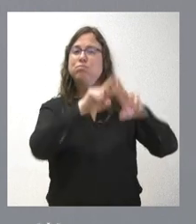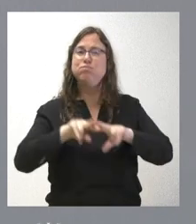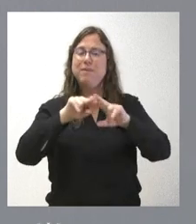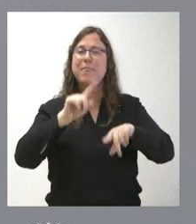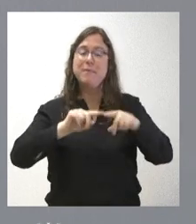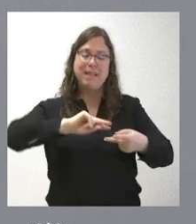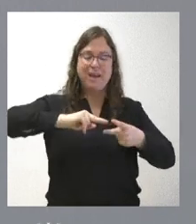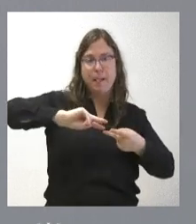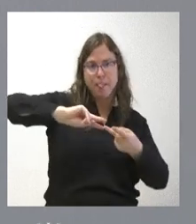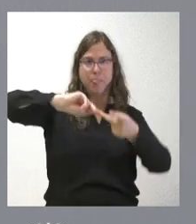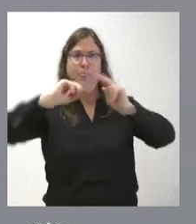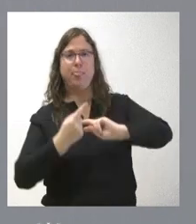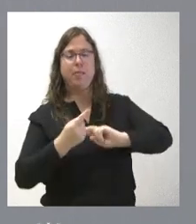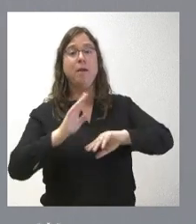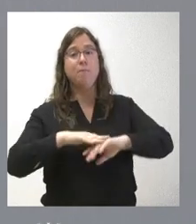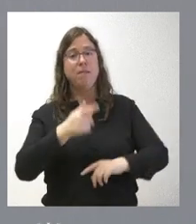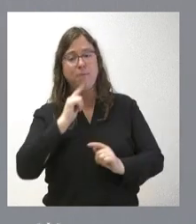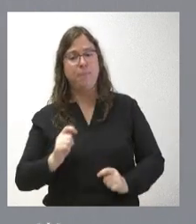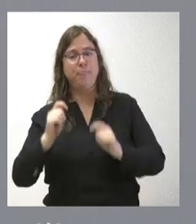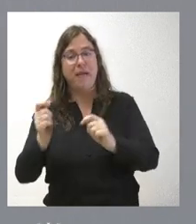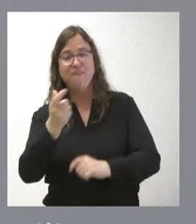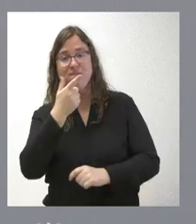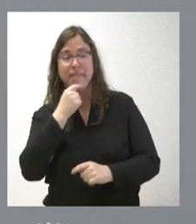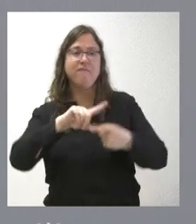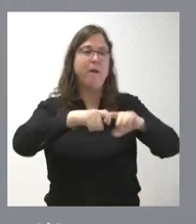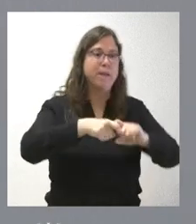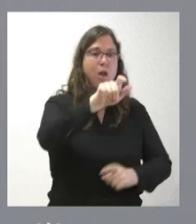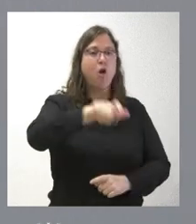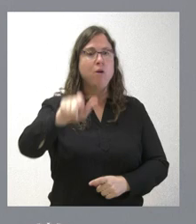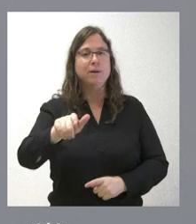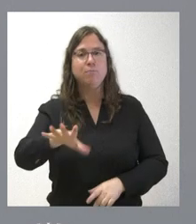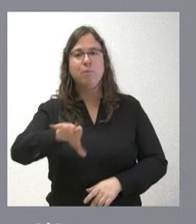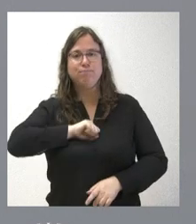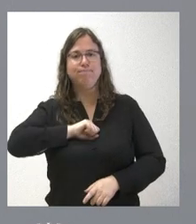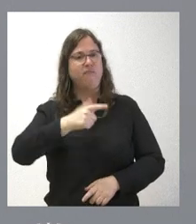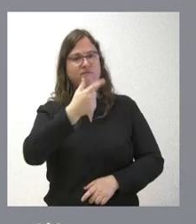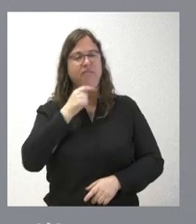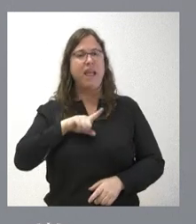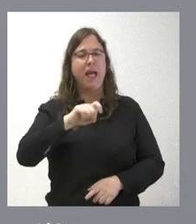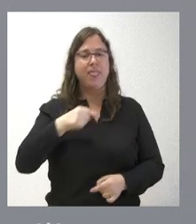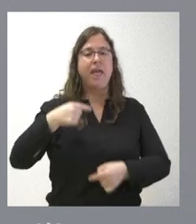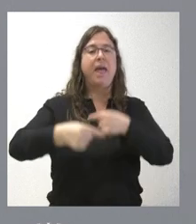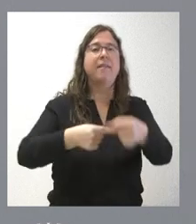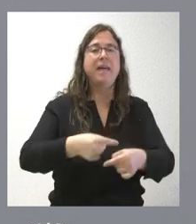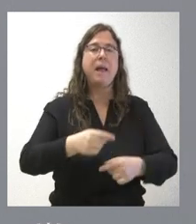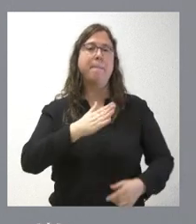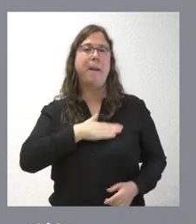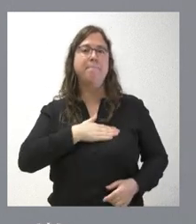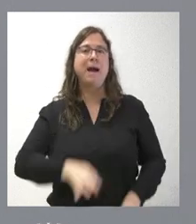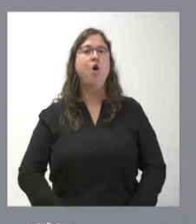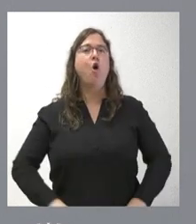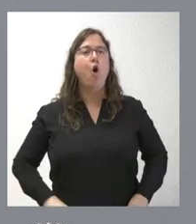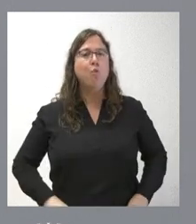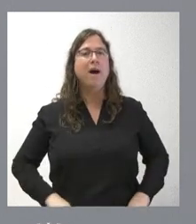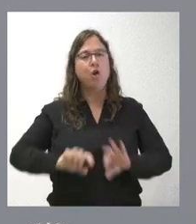mutaciones de genes que predisponen a determinadas familias o personas a cáncer hereditario, generalmente de mama, de ovario o